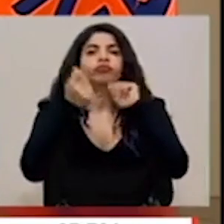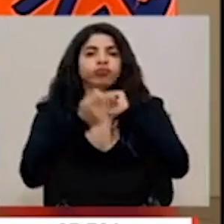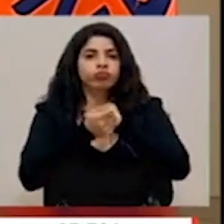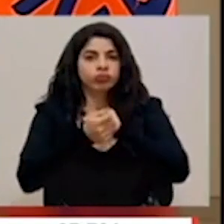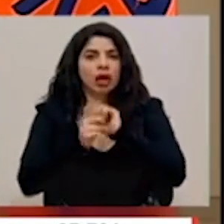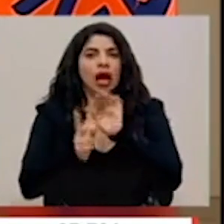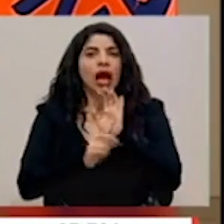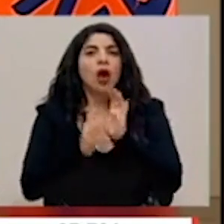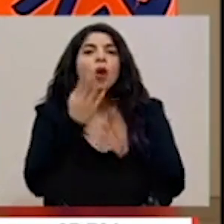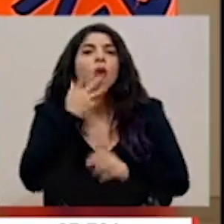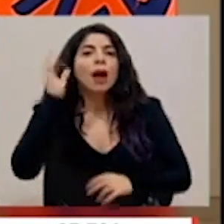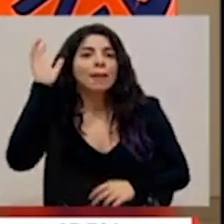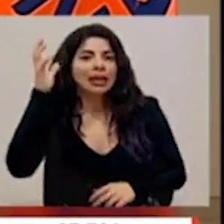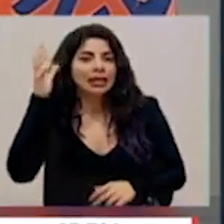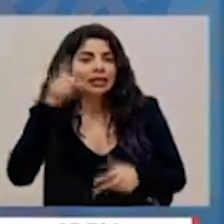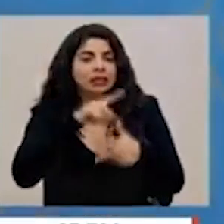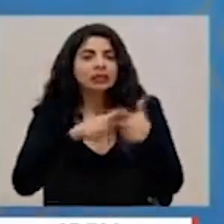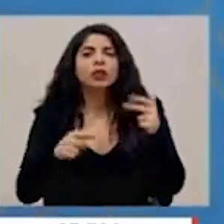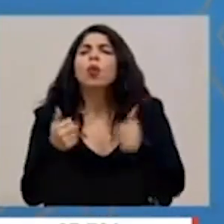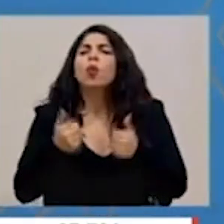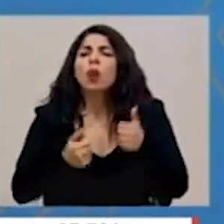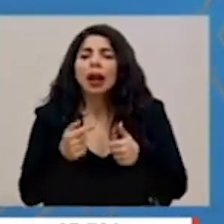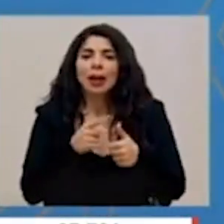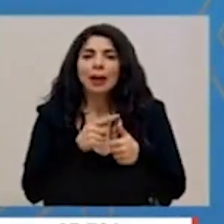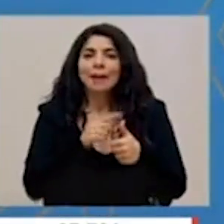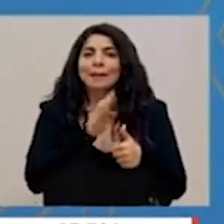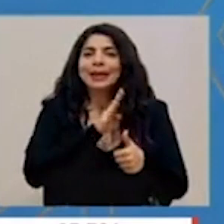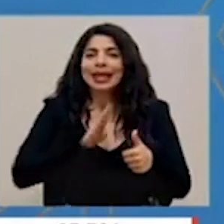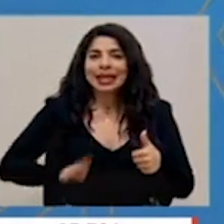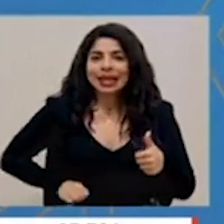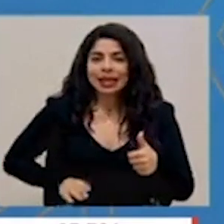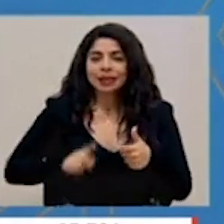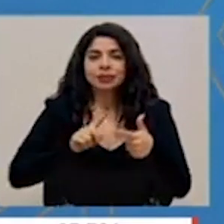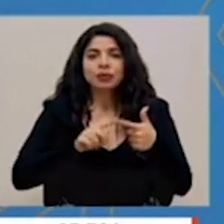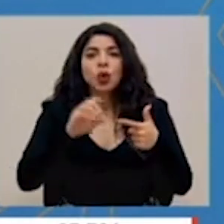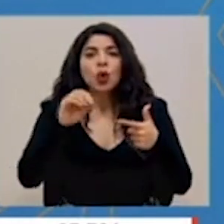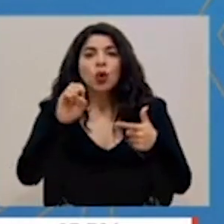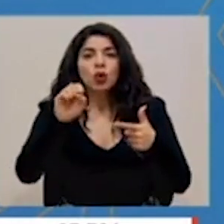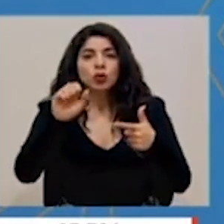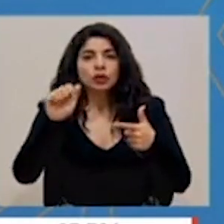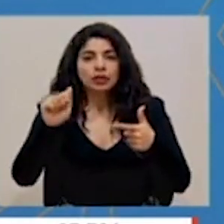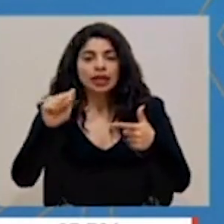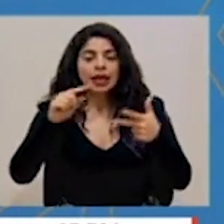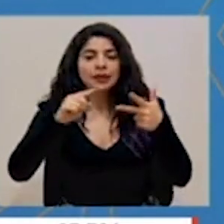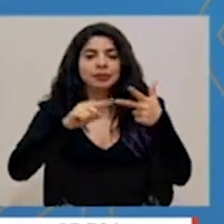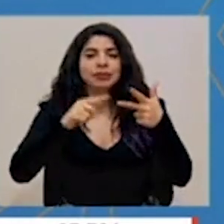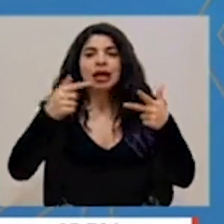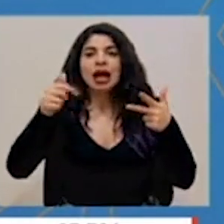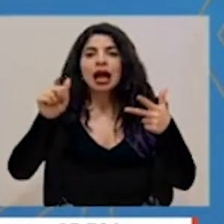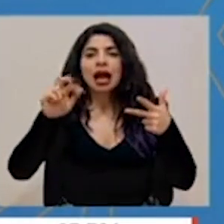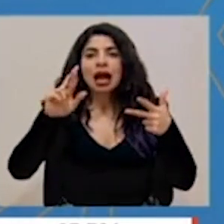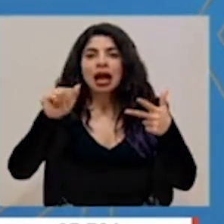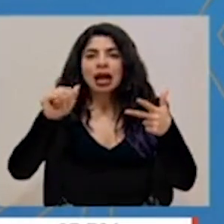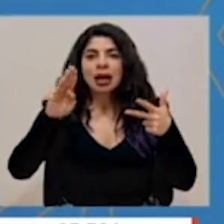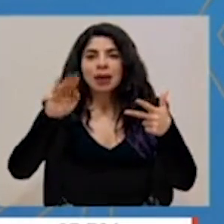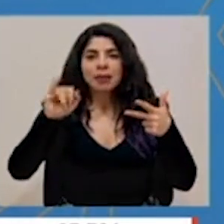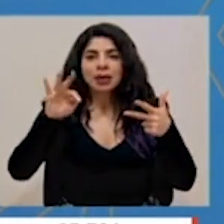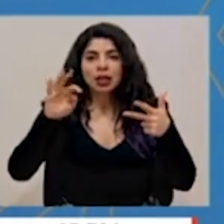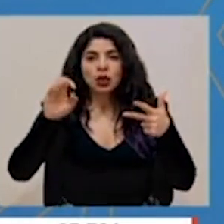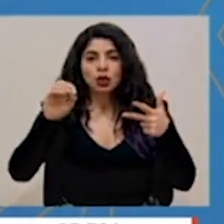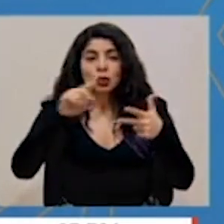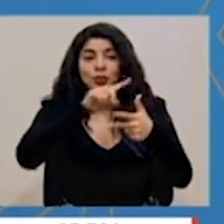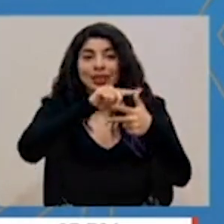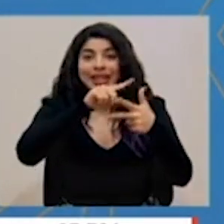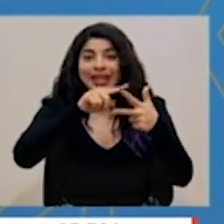alerta amarilla. Estos cantones son Belén, Osa y Garavito. Son los tres cantones